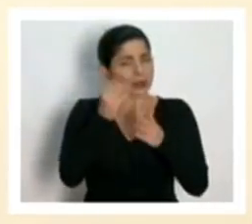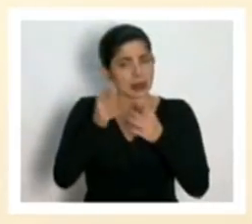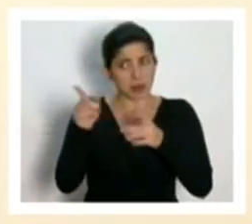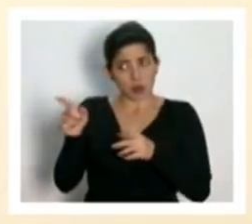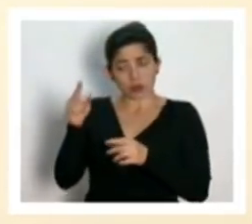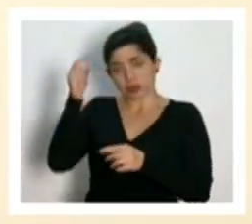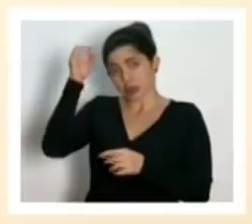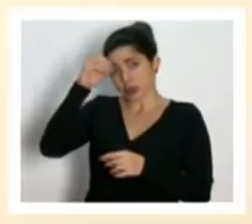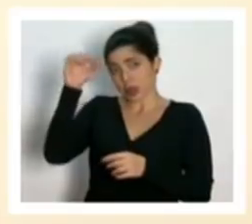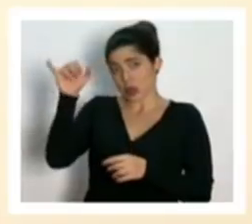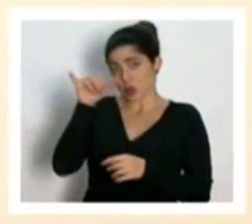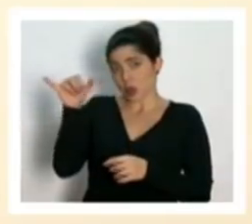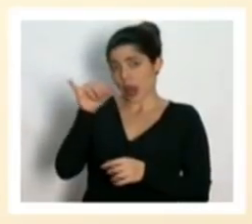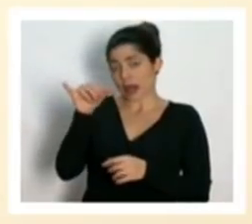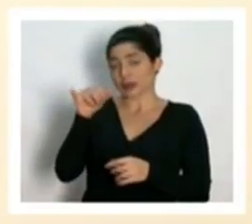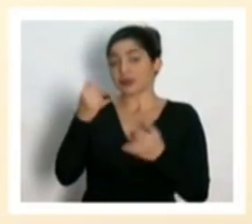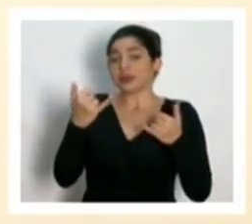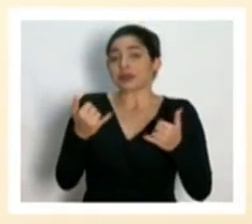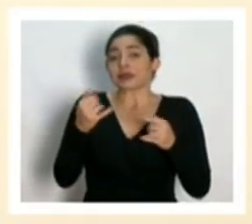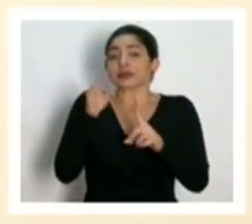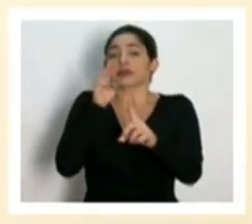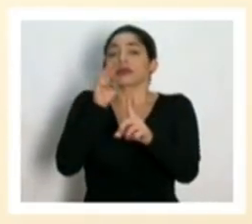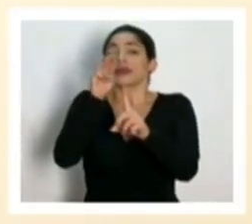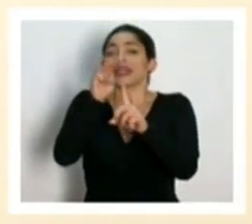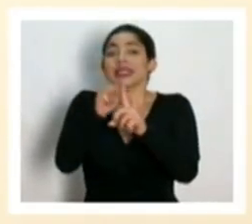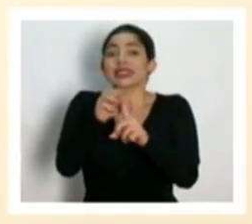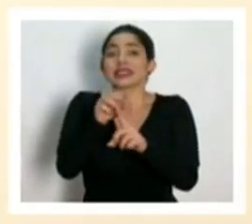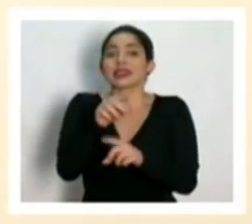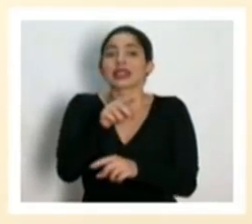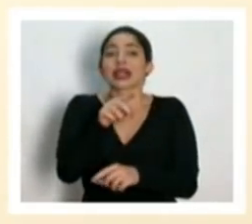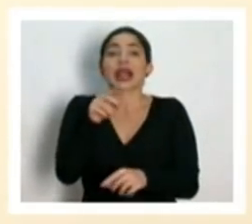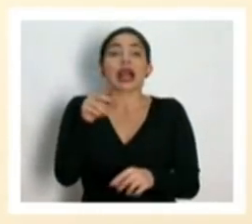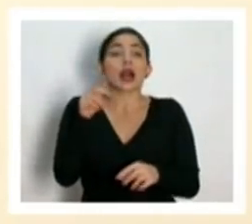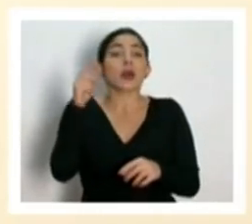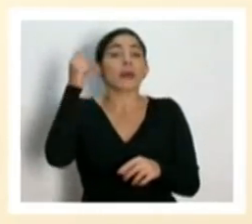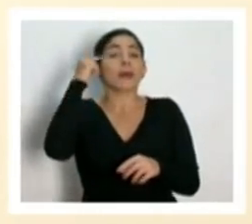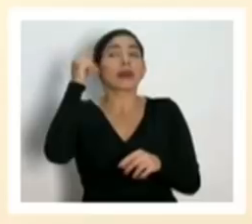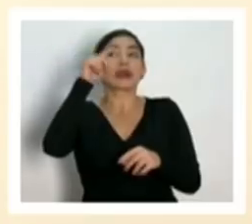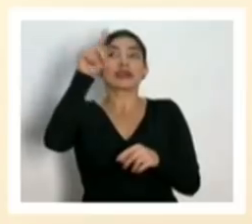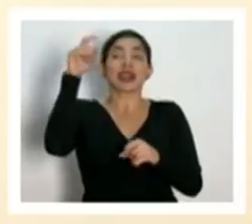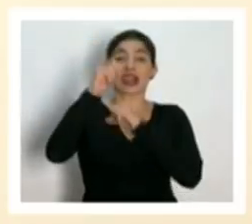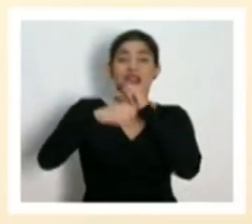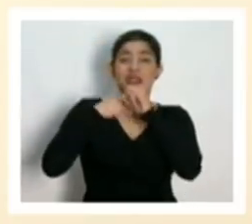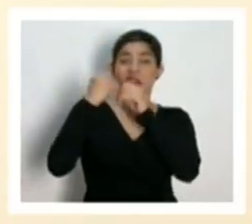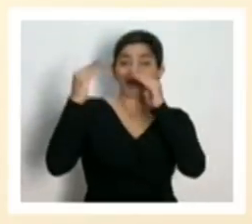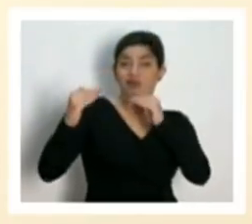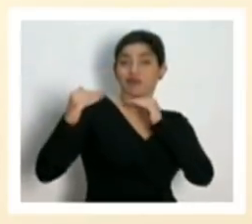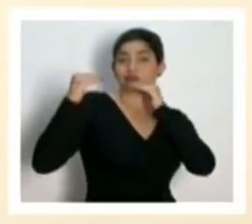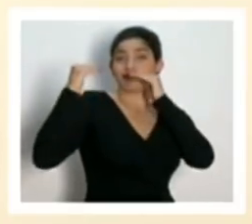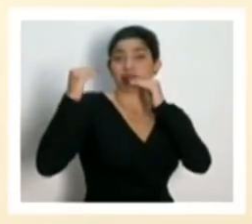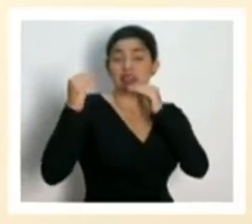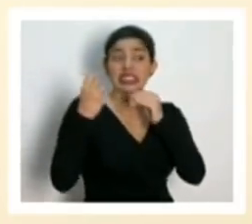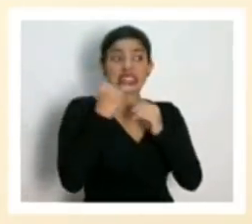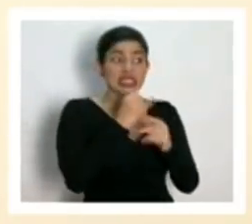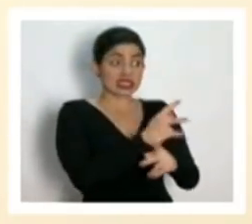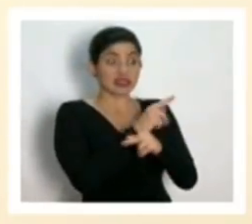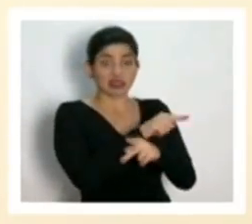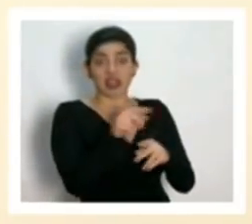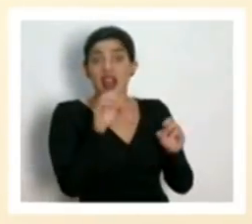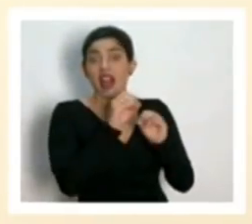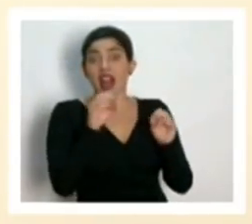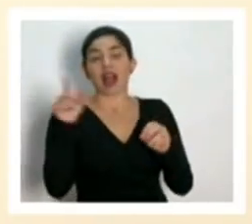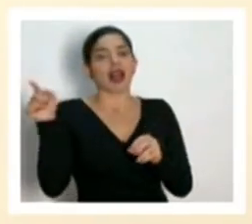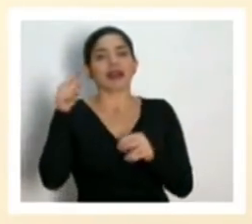comparte el mensaje es que ni siquiera los mayores estándares si no hay prevención están logrando